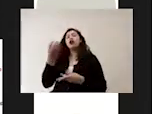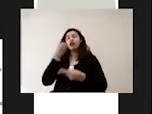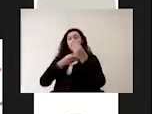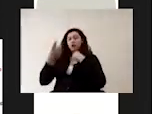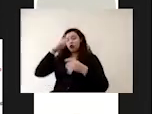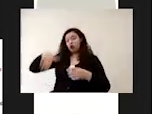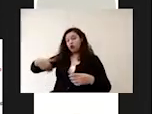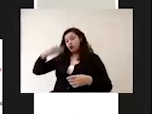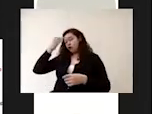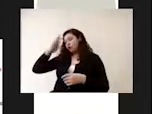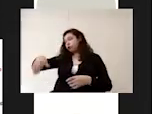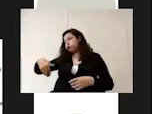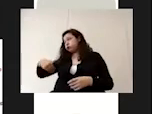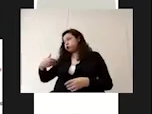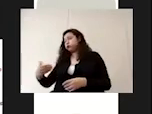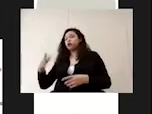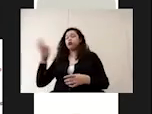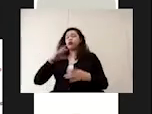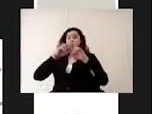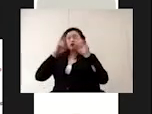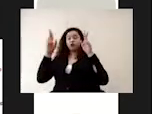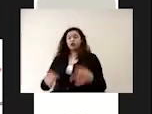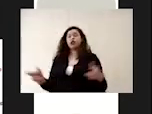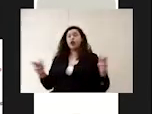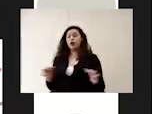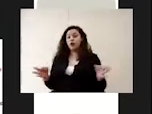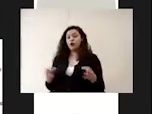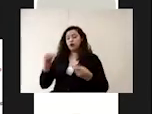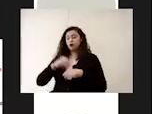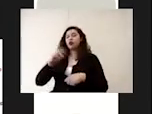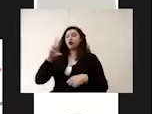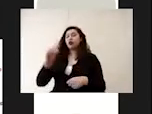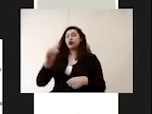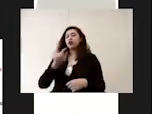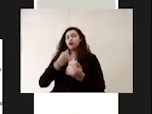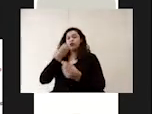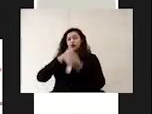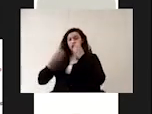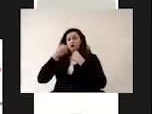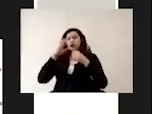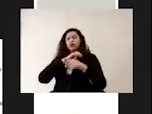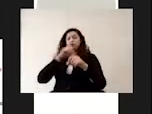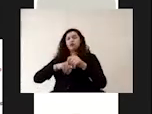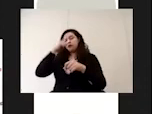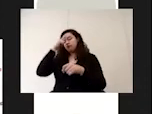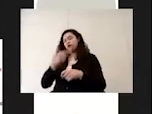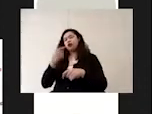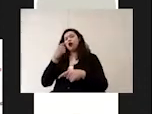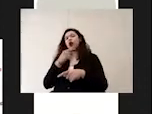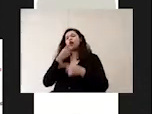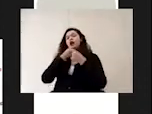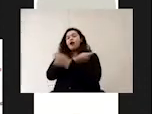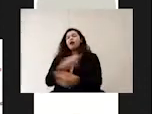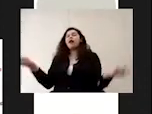tiempo aunque se encuentre en refrigeración y los alimentos que son específicamente para el consumo de los niños